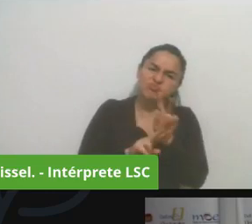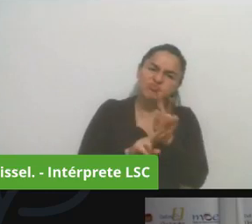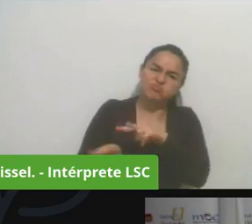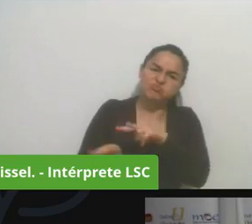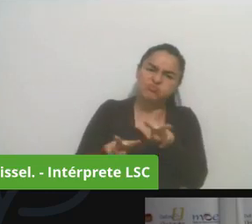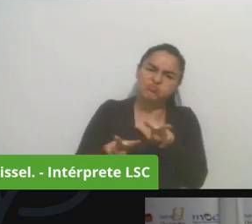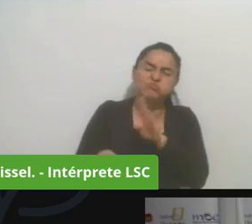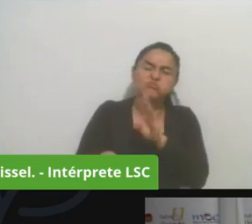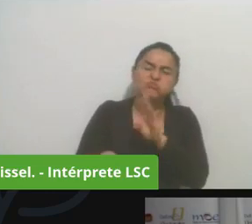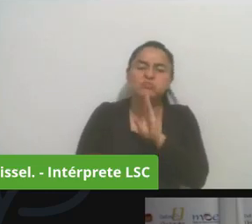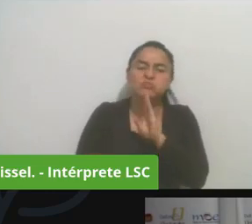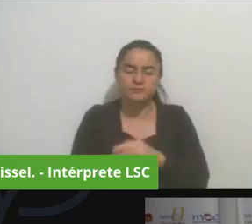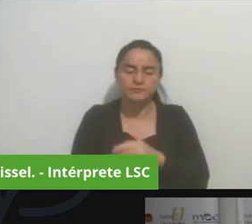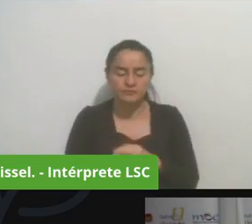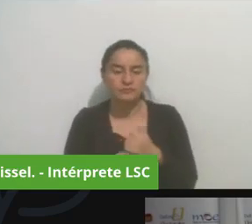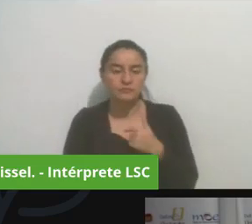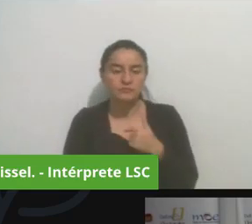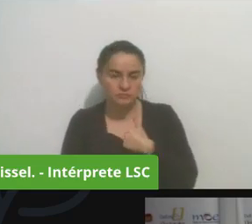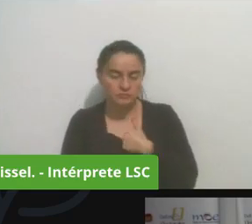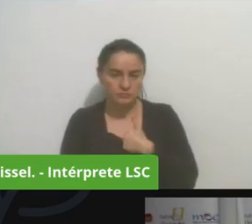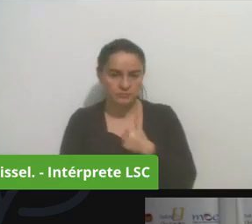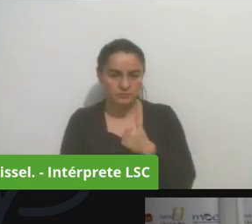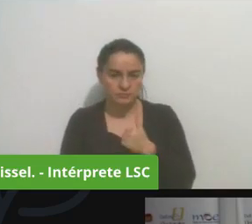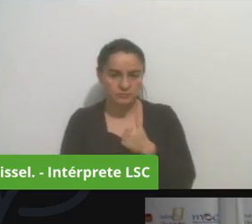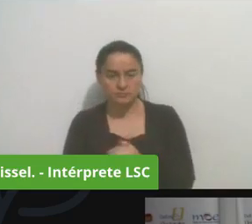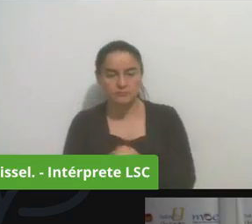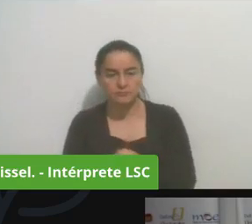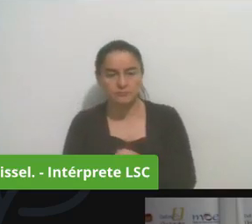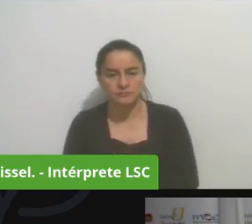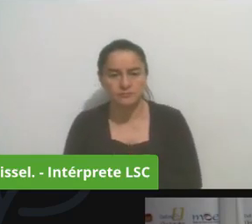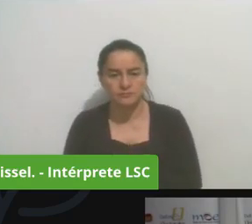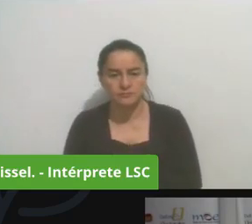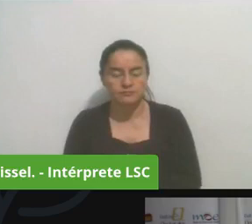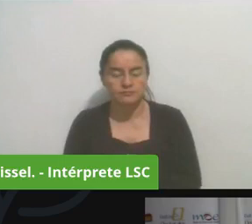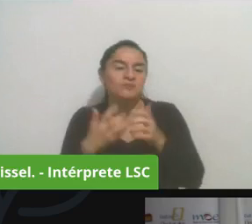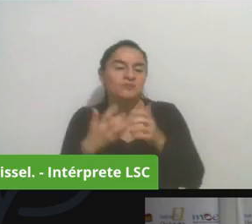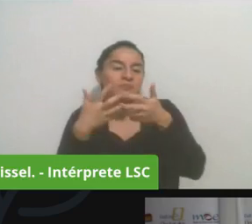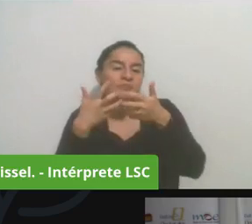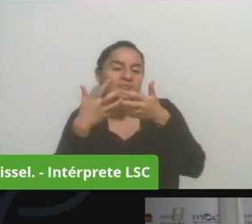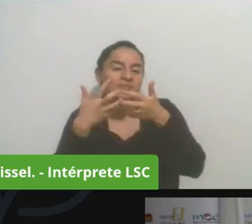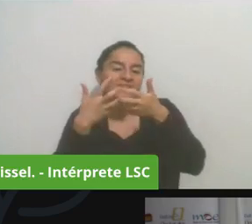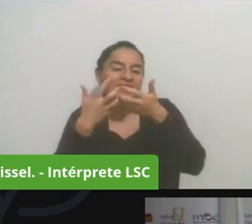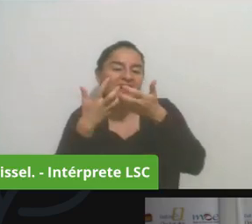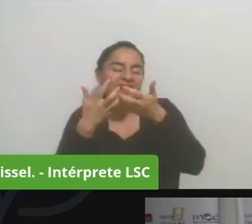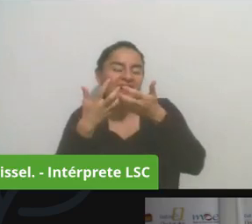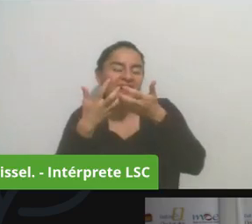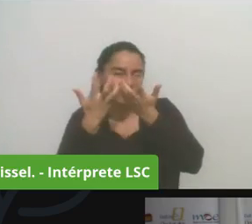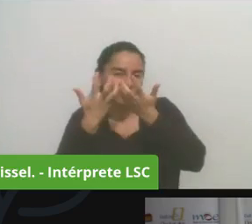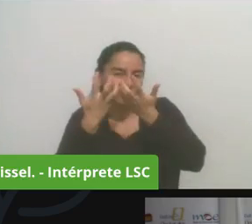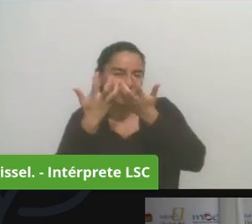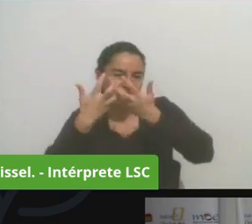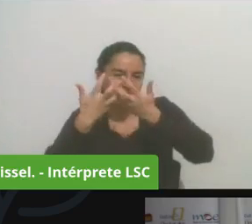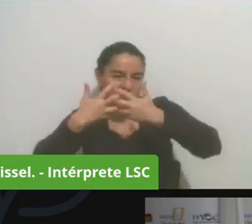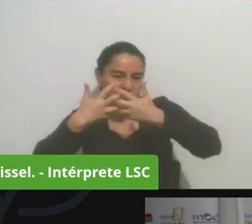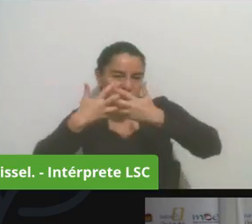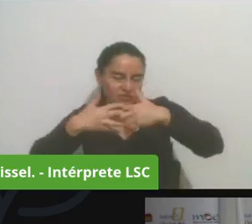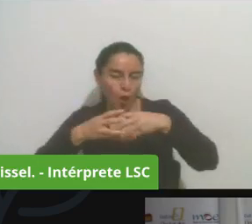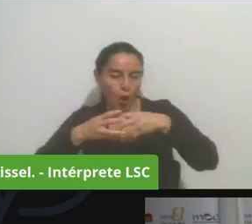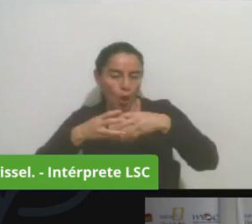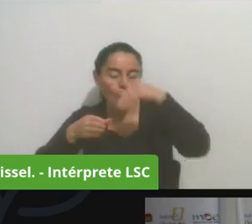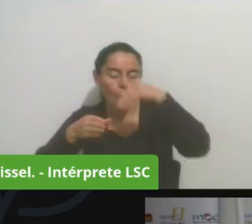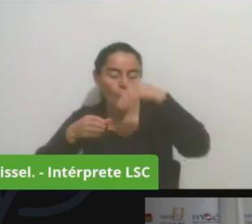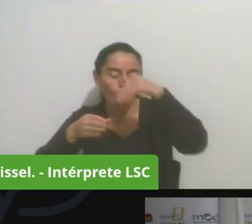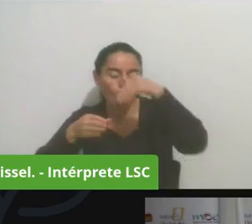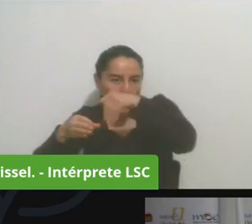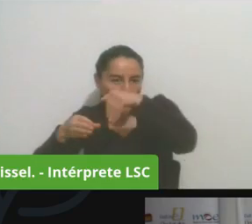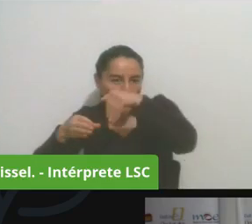archiva es decir en que lo vamos organizando y los ciudadanos van a tener un reporte sobre ese reporte pueden